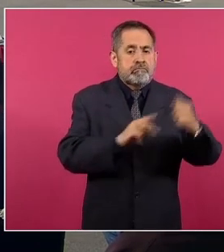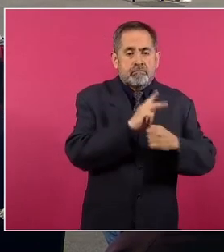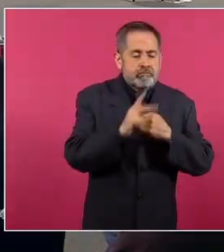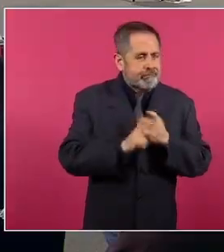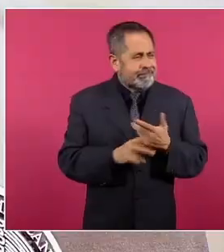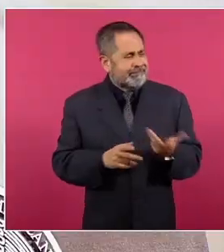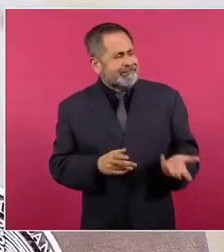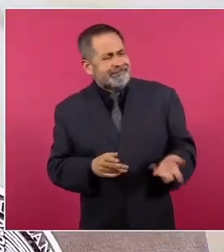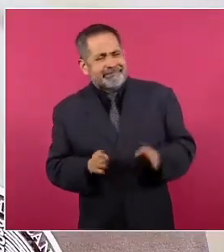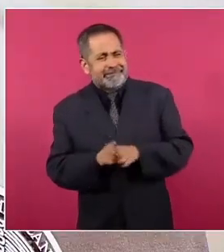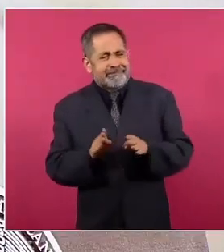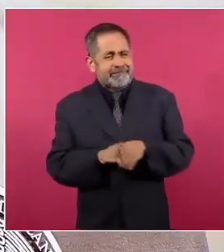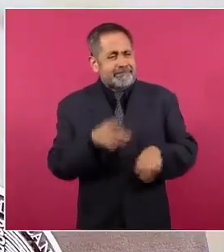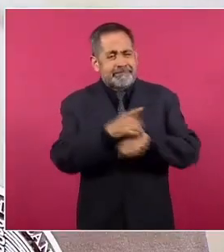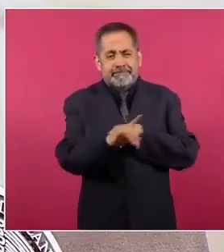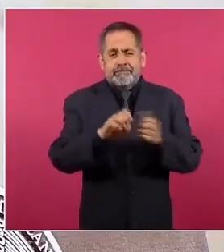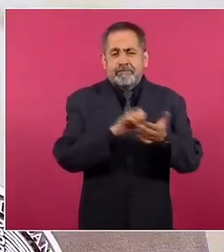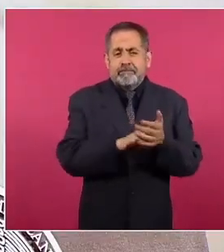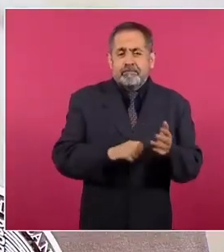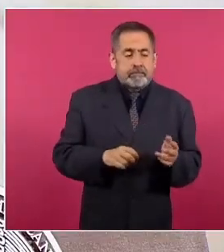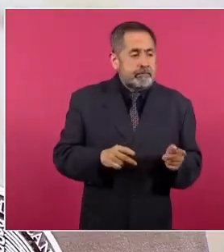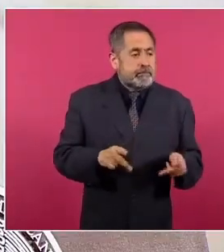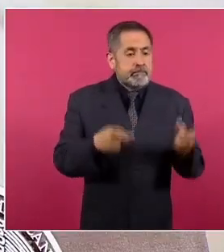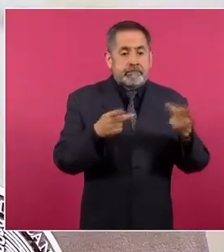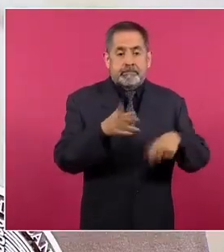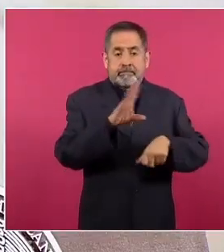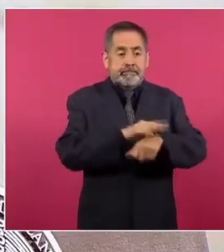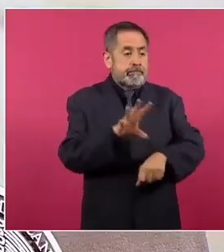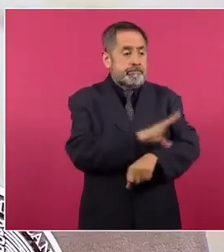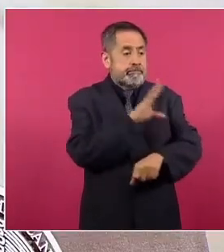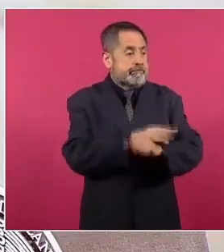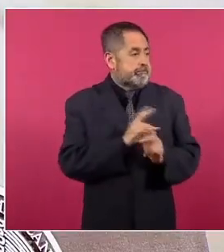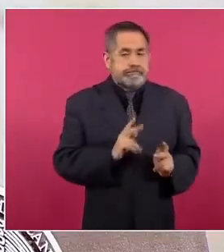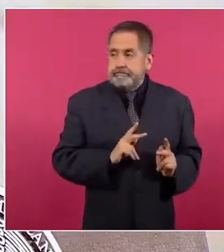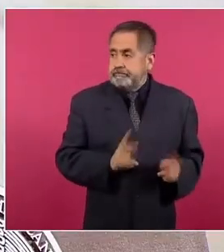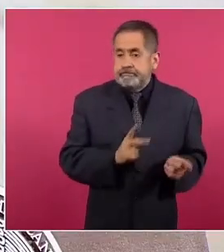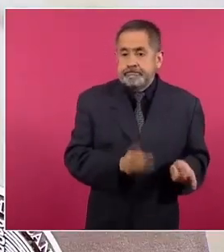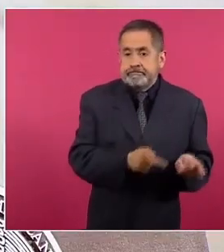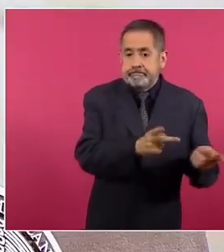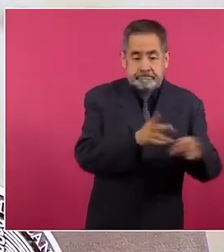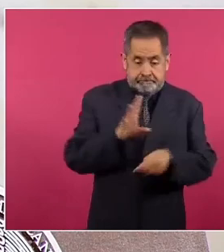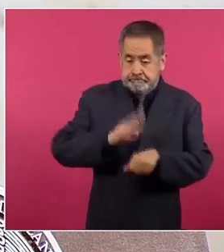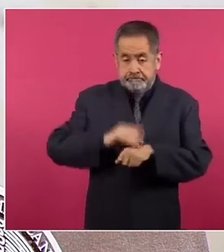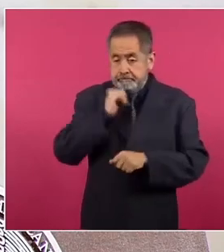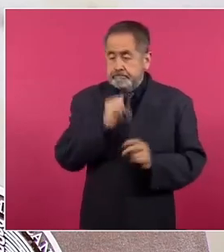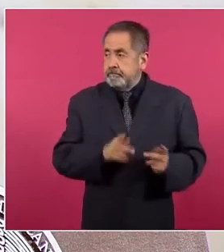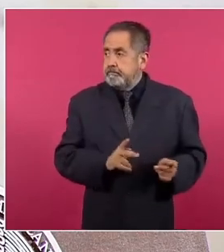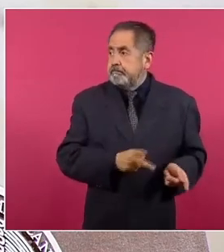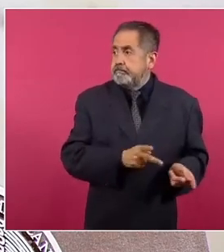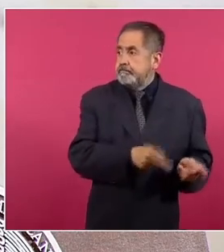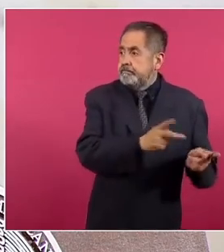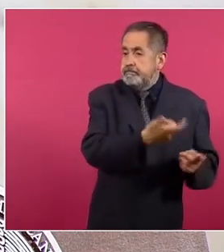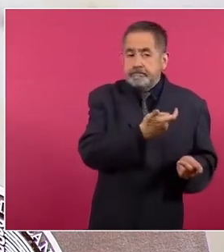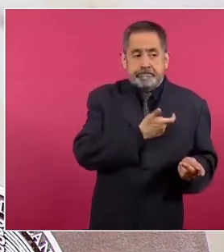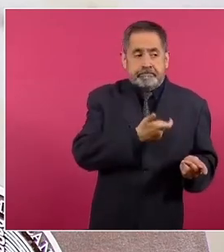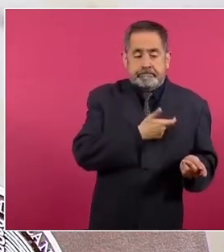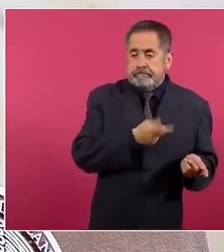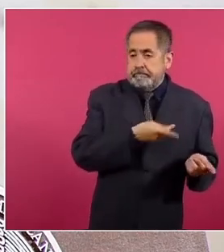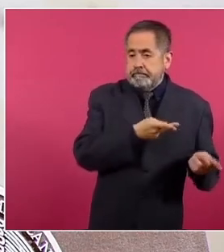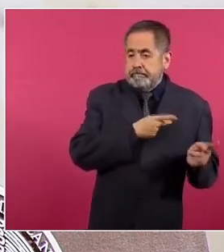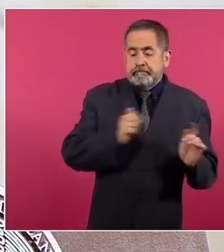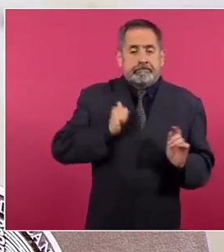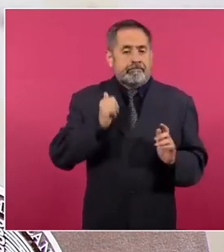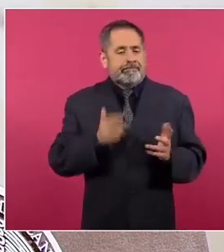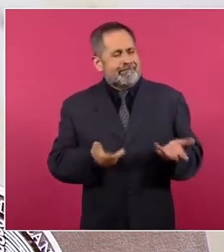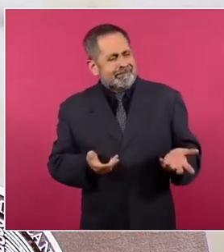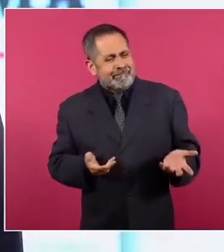irregularidades como la venta de energía sin permiso, creando un mercado paralelo, pues ahí siguen. En este caso, a